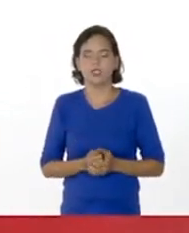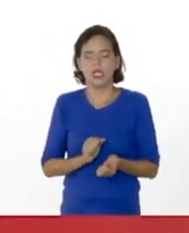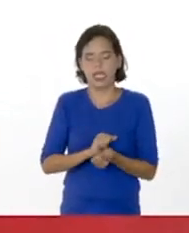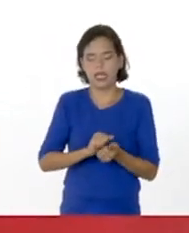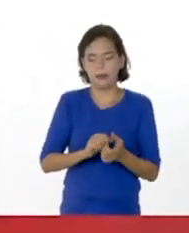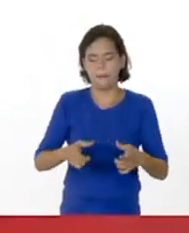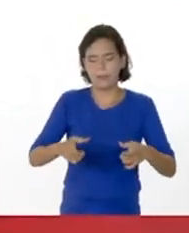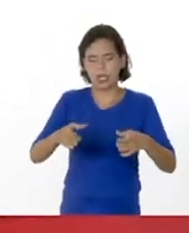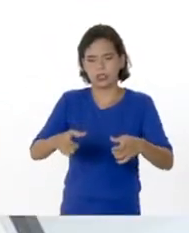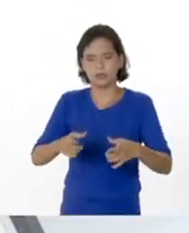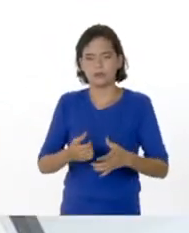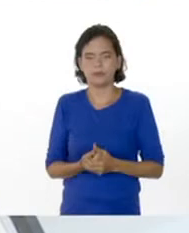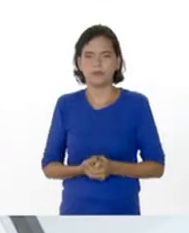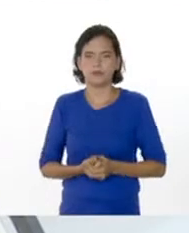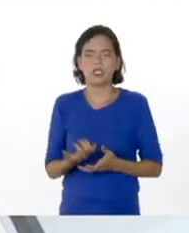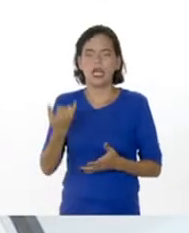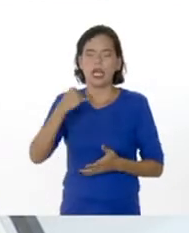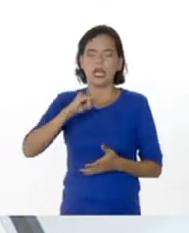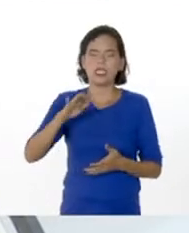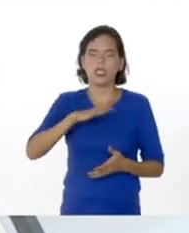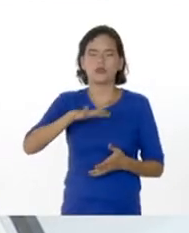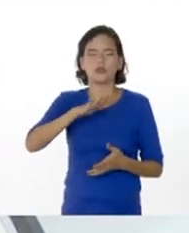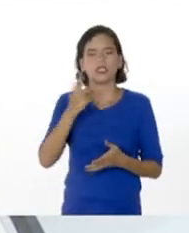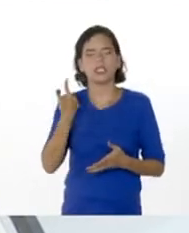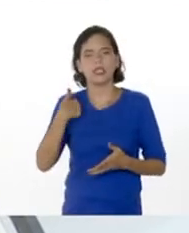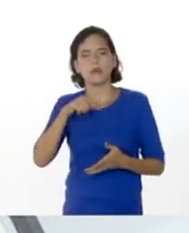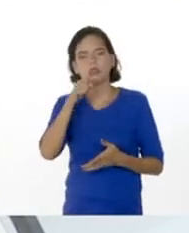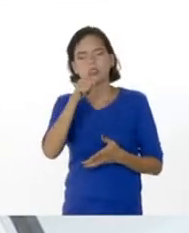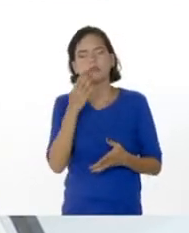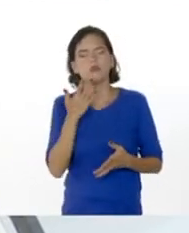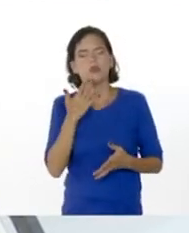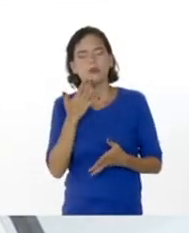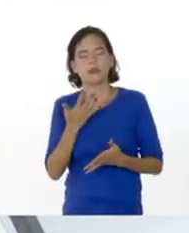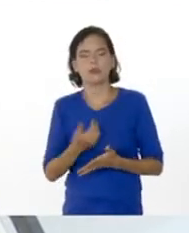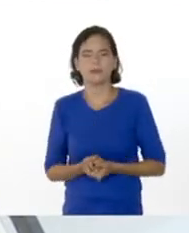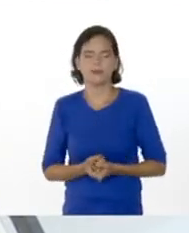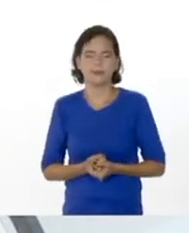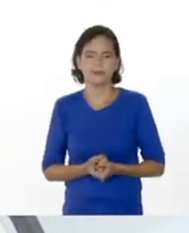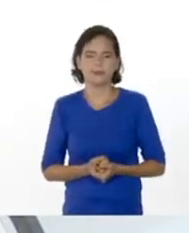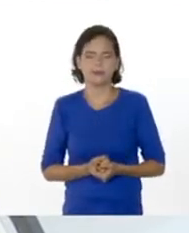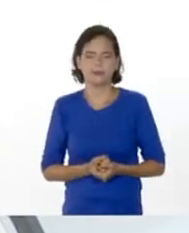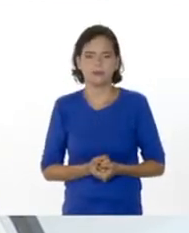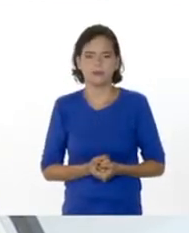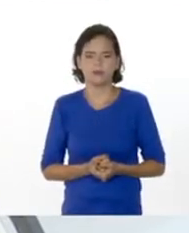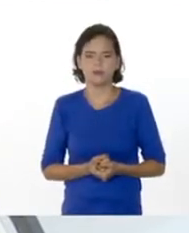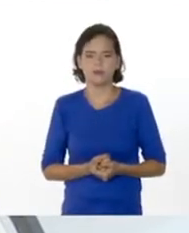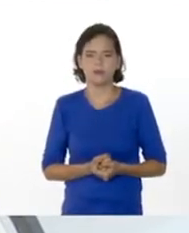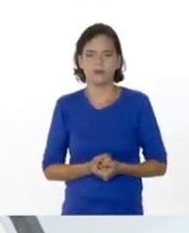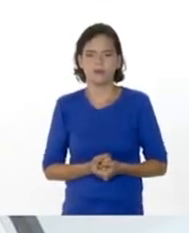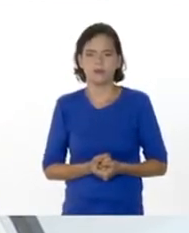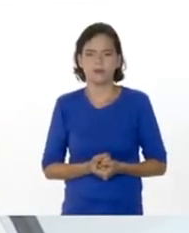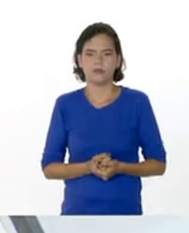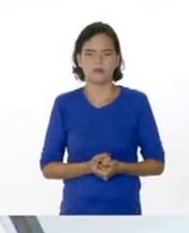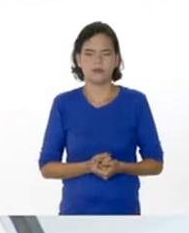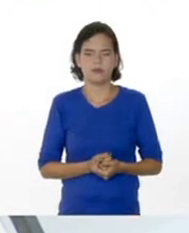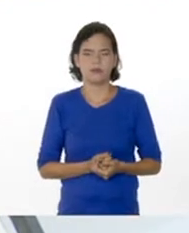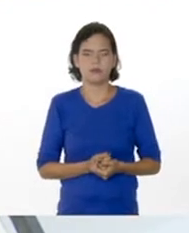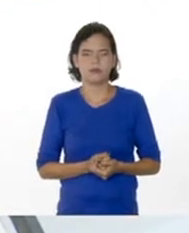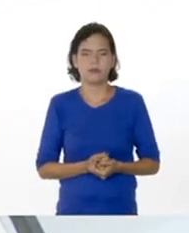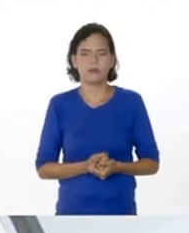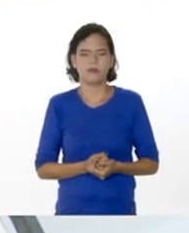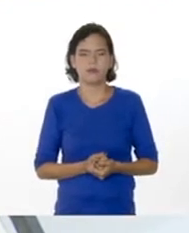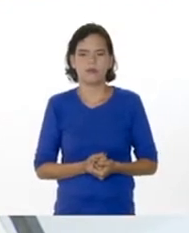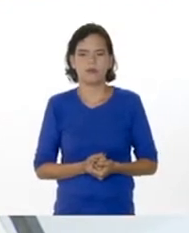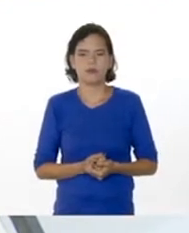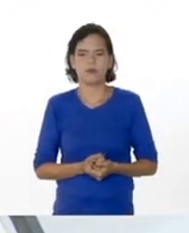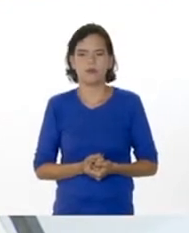fregaderos, ¿ok? Que tenemos ese tipo de fluido. Bien. Es importante